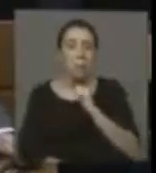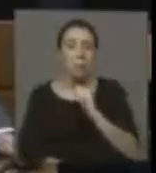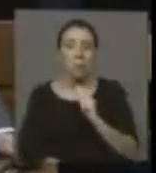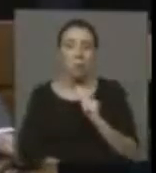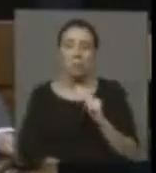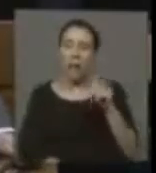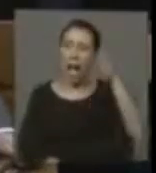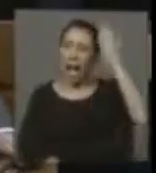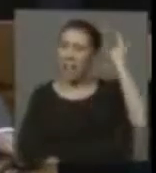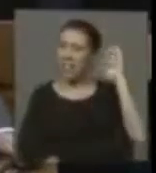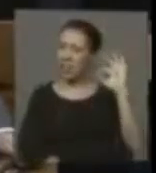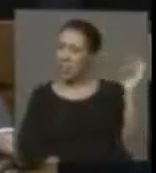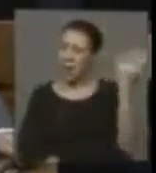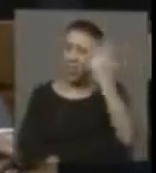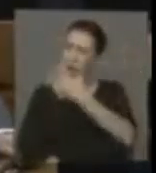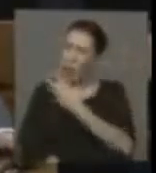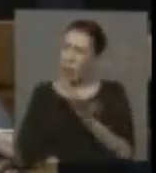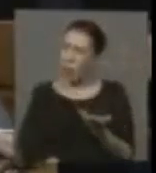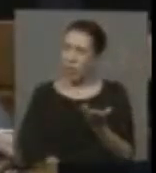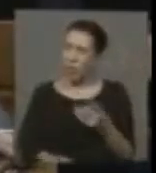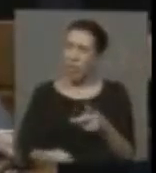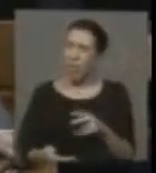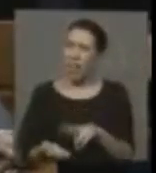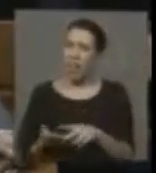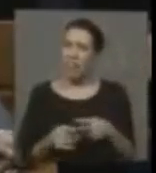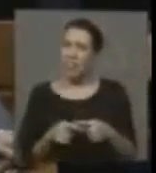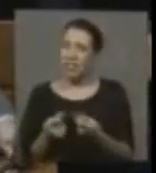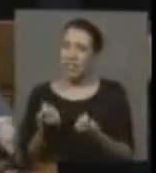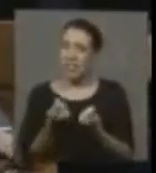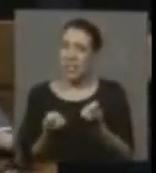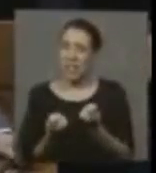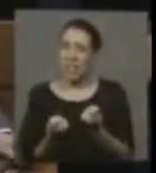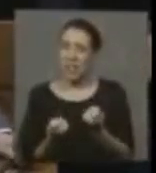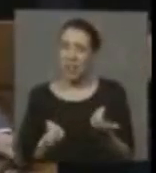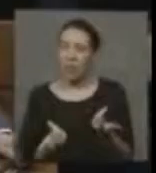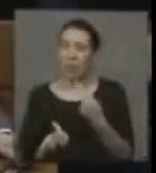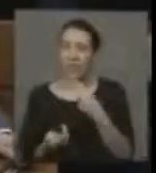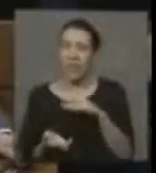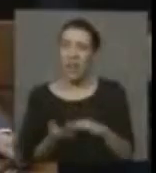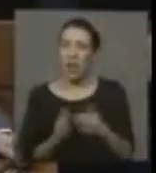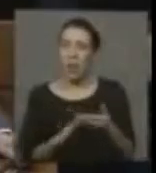¿No se habían percatado de esta realidad social y económica que viven estas comunidades?